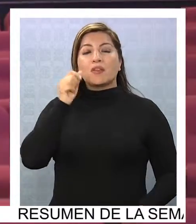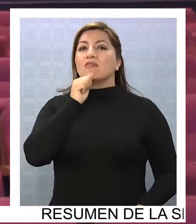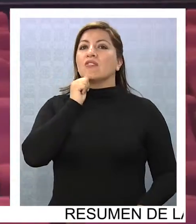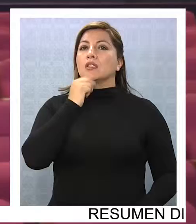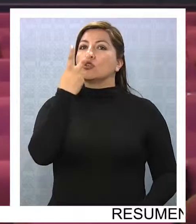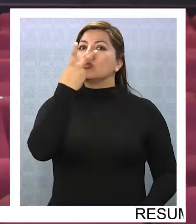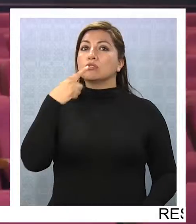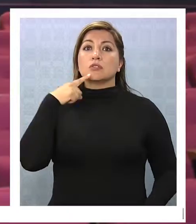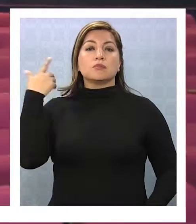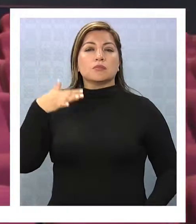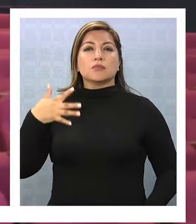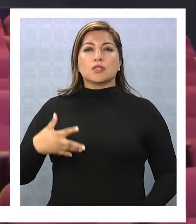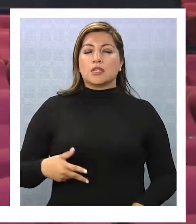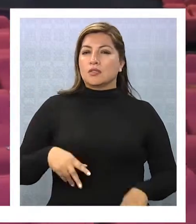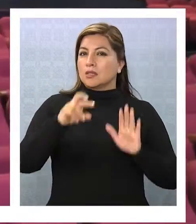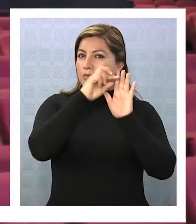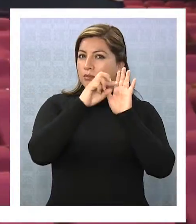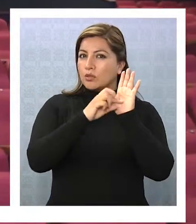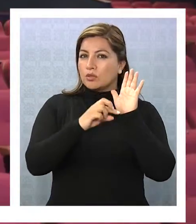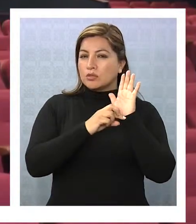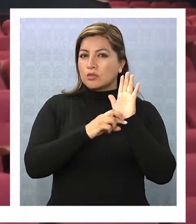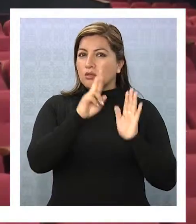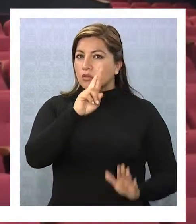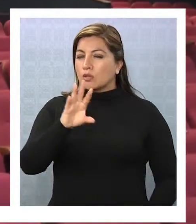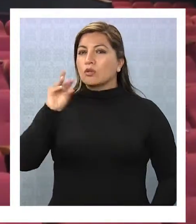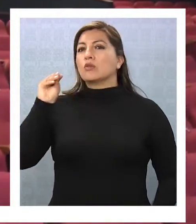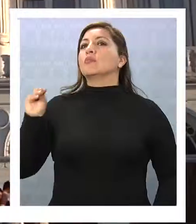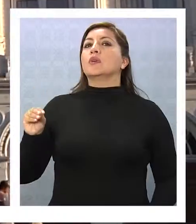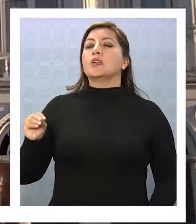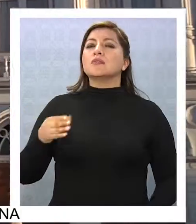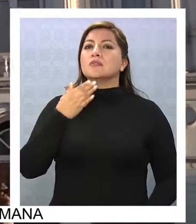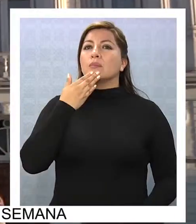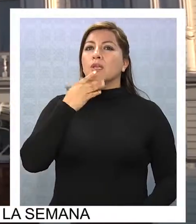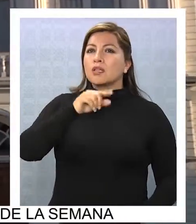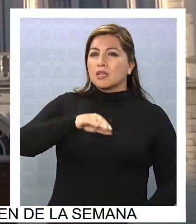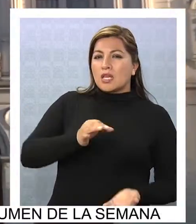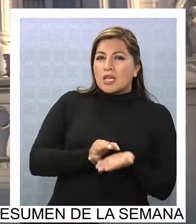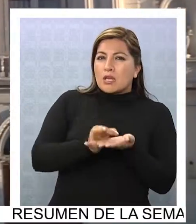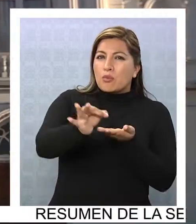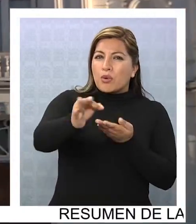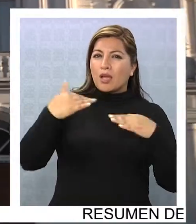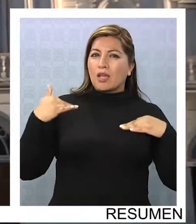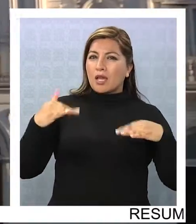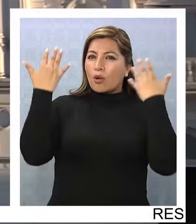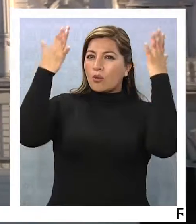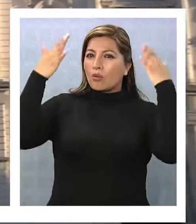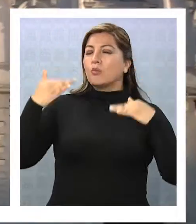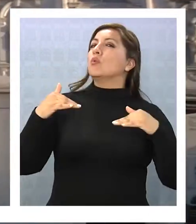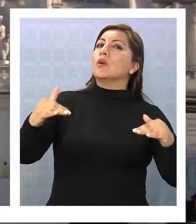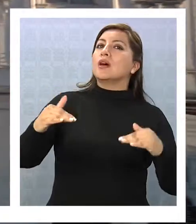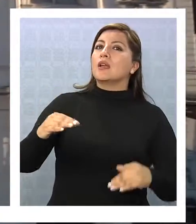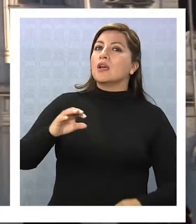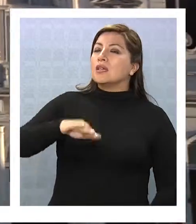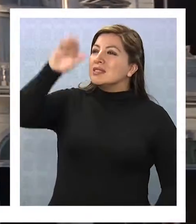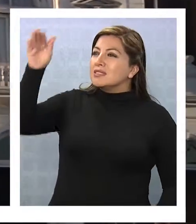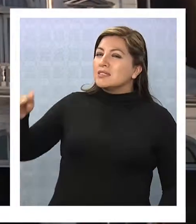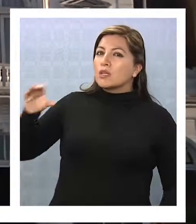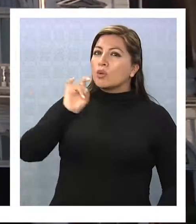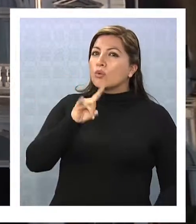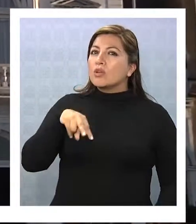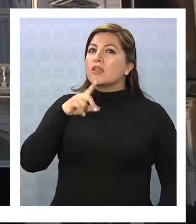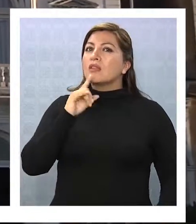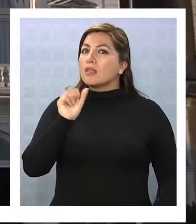proyectos de recuperación del patrimonio, como son el Cerro Unita en la Comuna de Guara y el Teatro Municipal en Iquique.